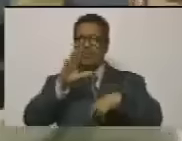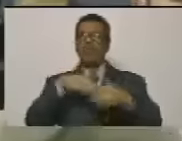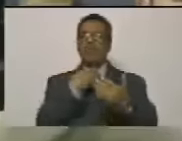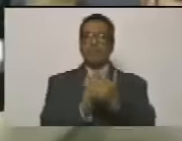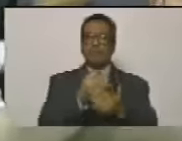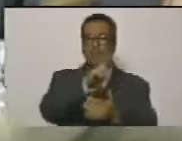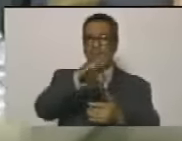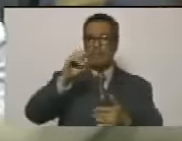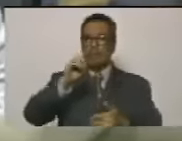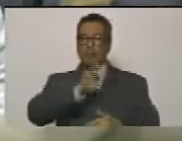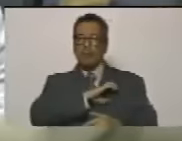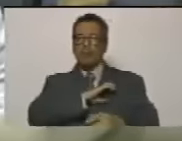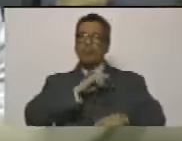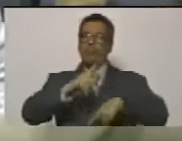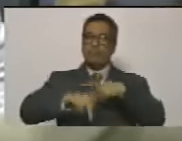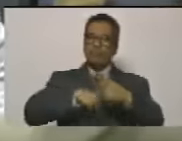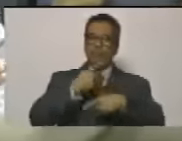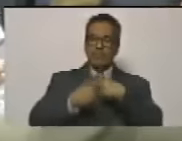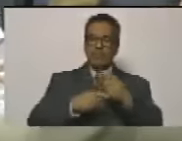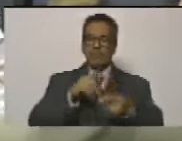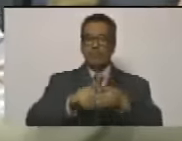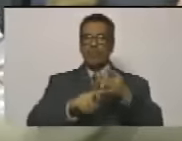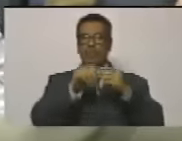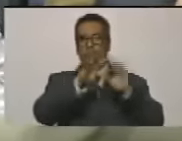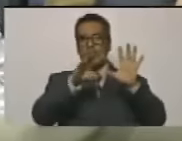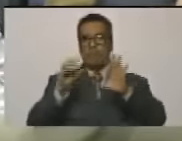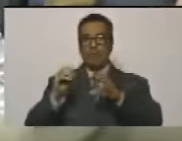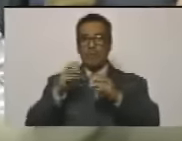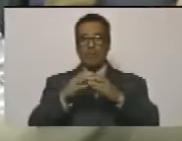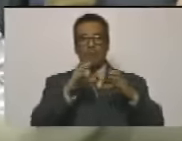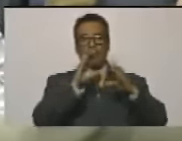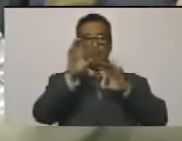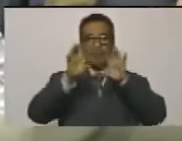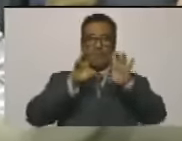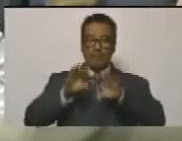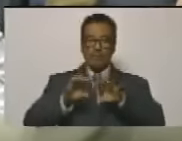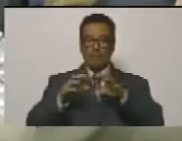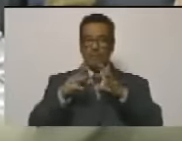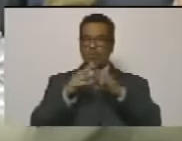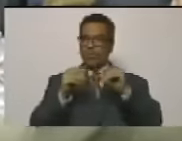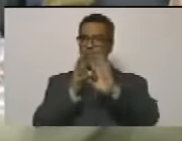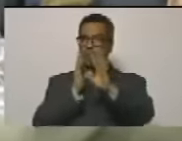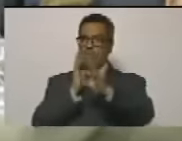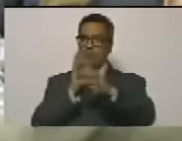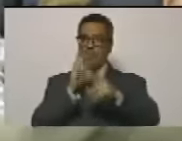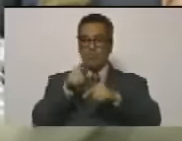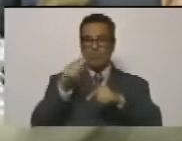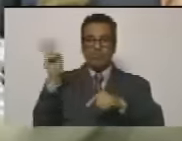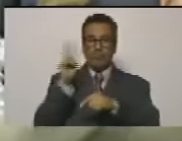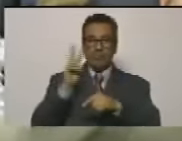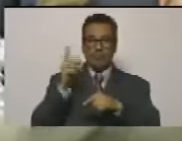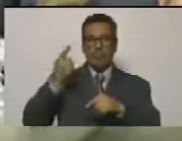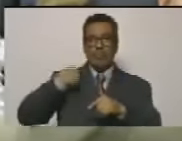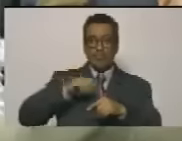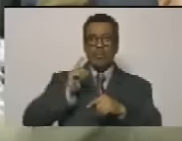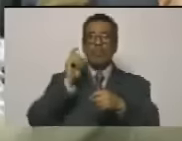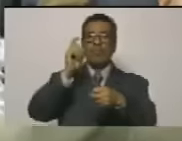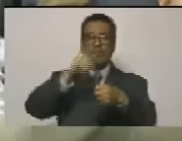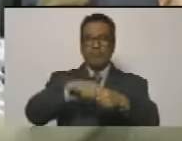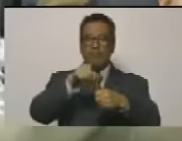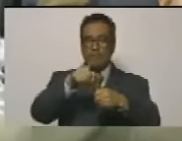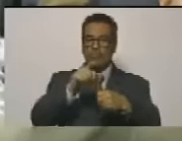20 de enero se desarrolló la decimanovena cumbre de países no alineados, en la cual Venezuela tuvo una